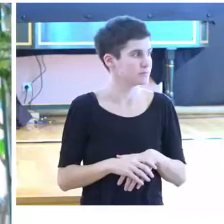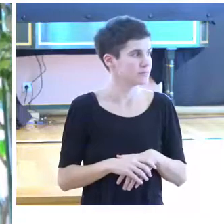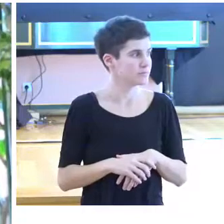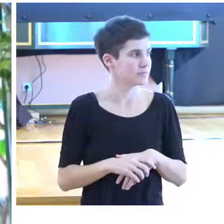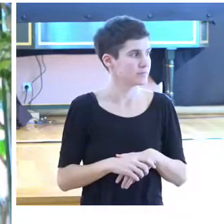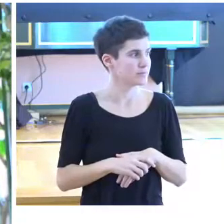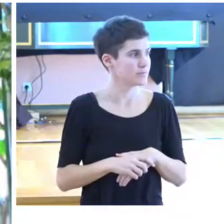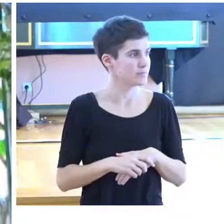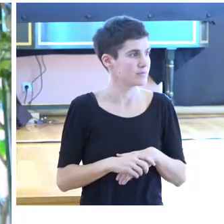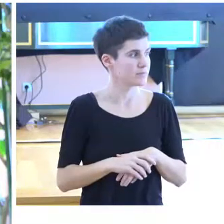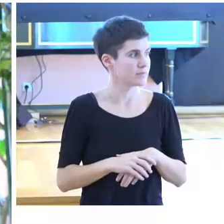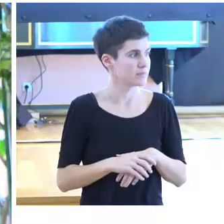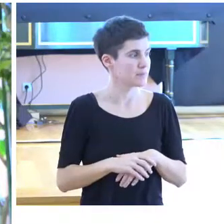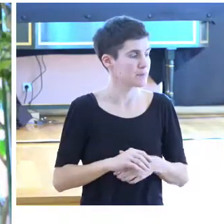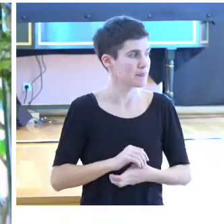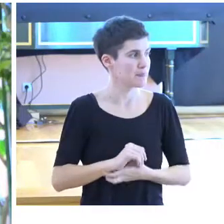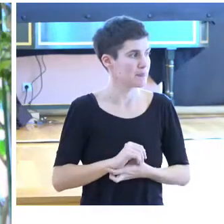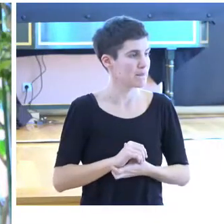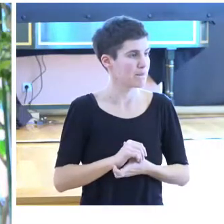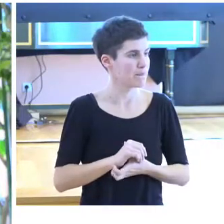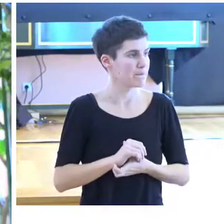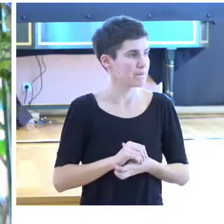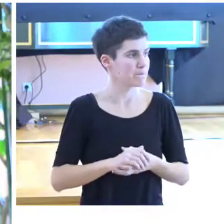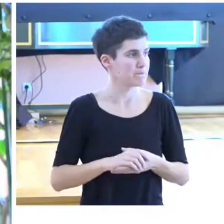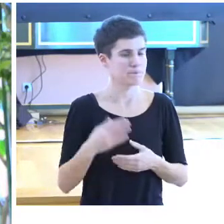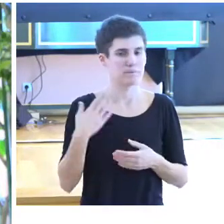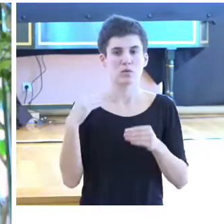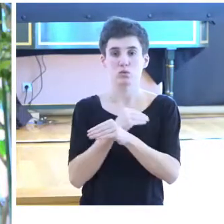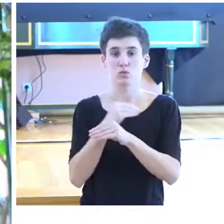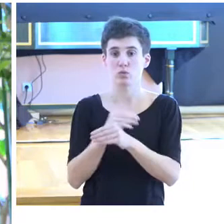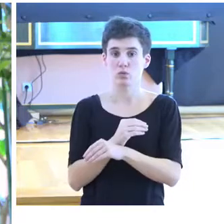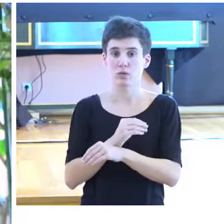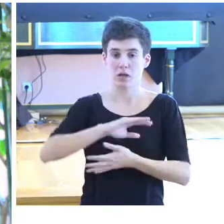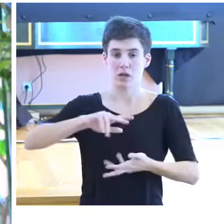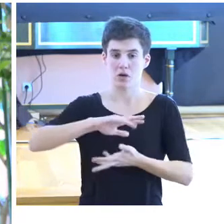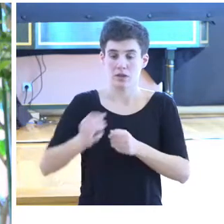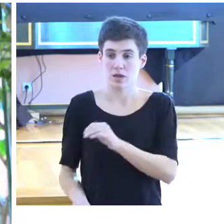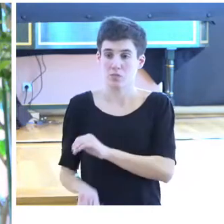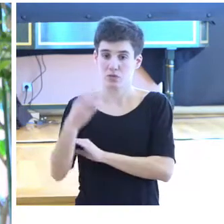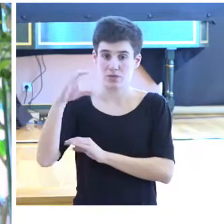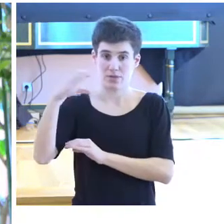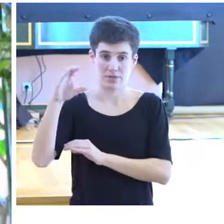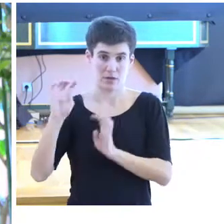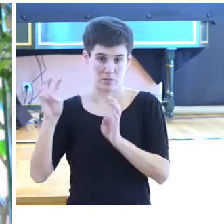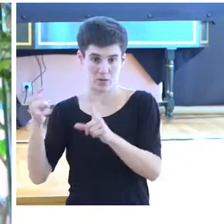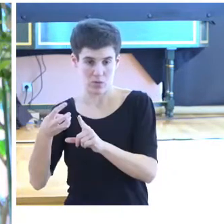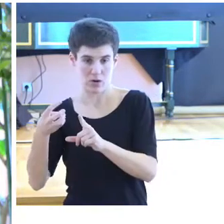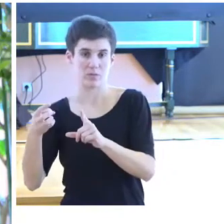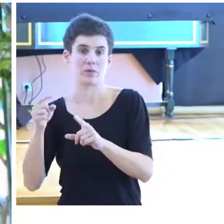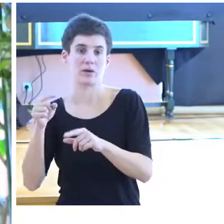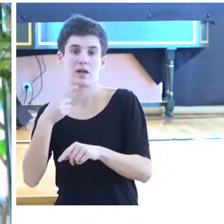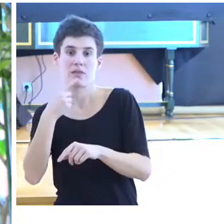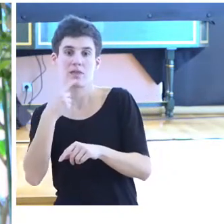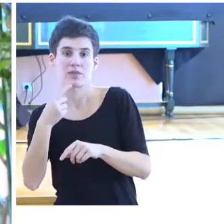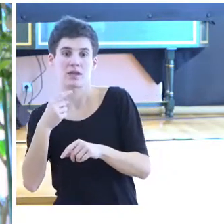Hace unos, en octubre, salió una noticia en el CERMI.es que es que el Cocarmi felicita al Ayuntamiento de